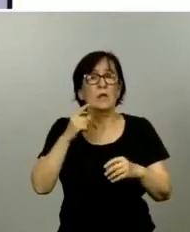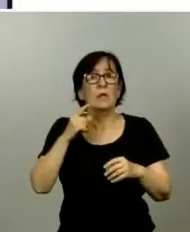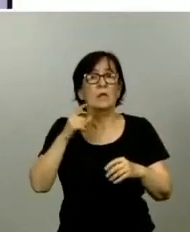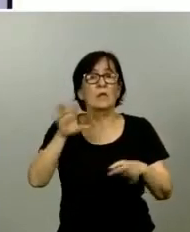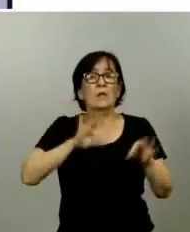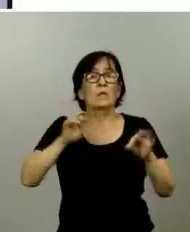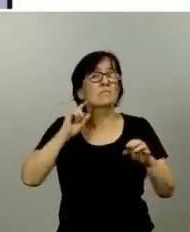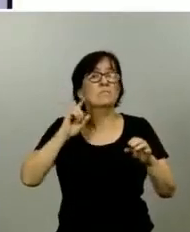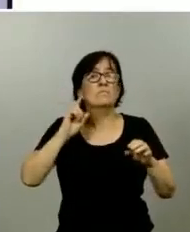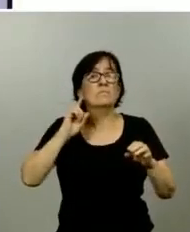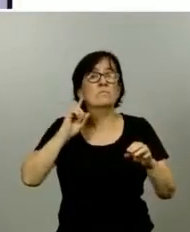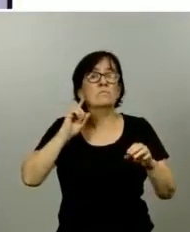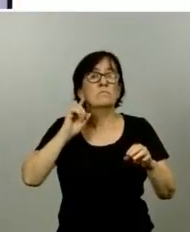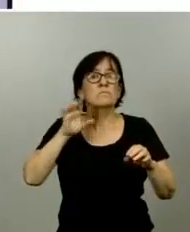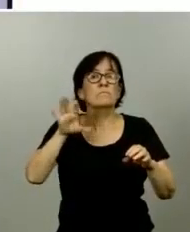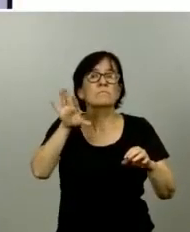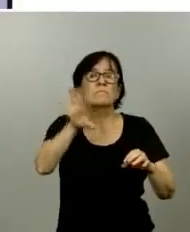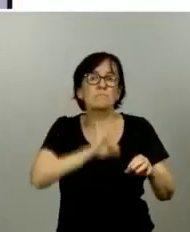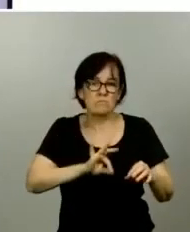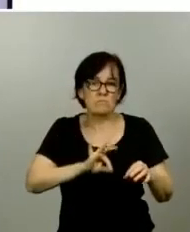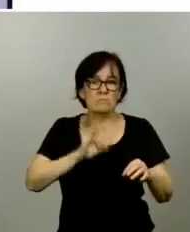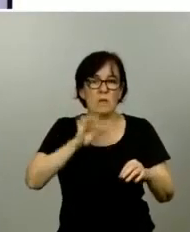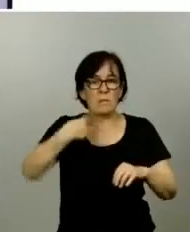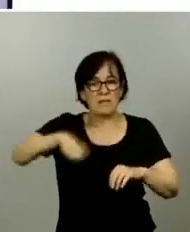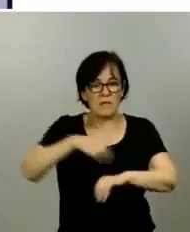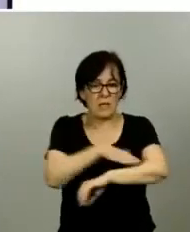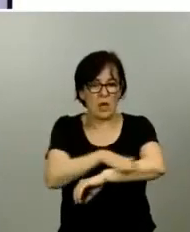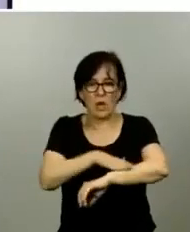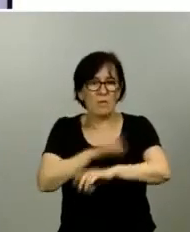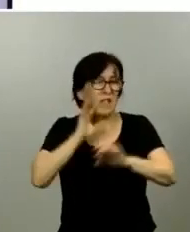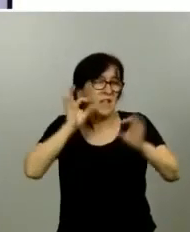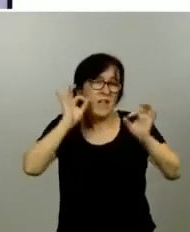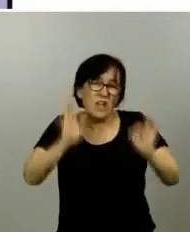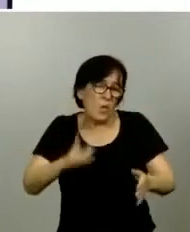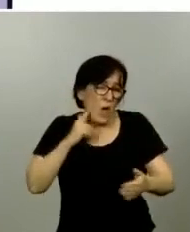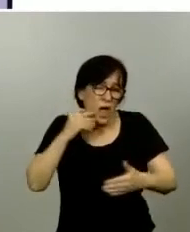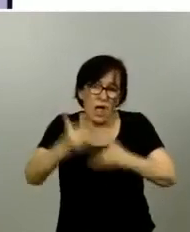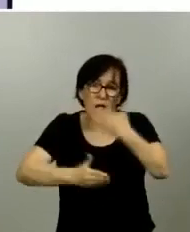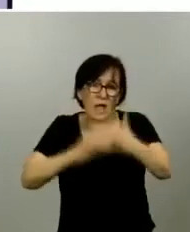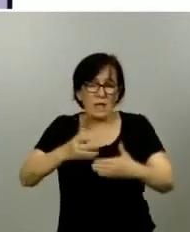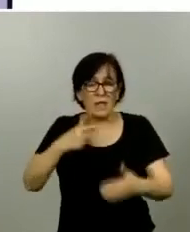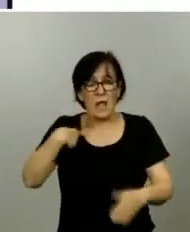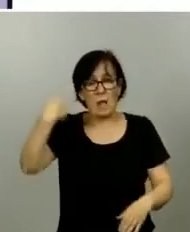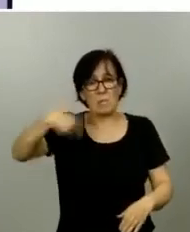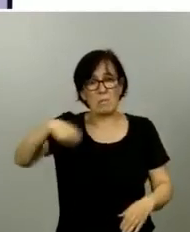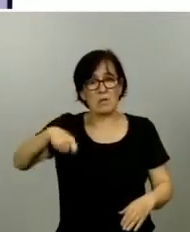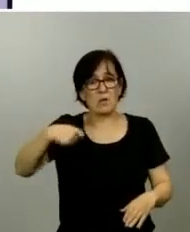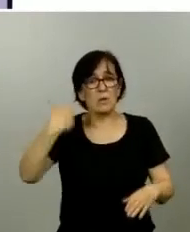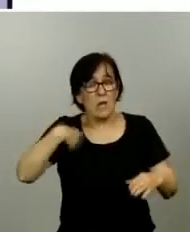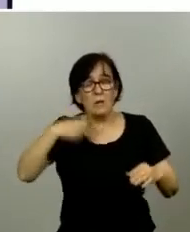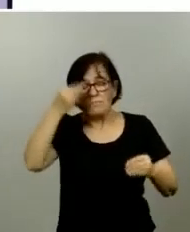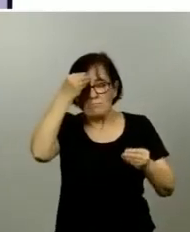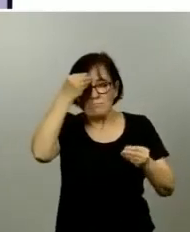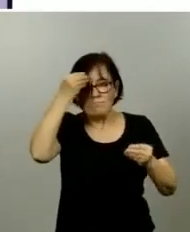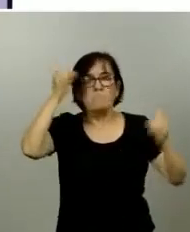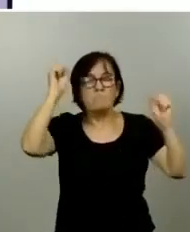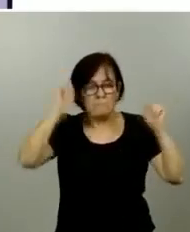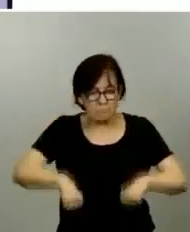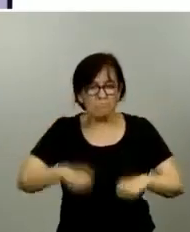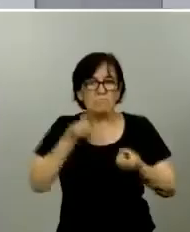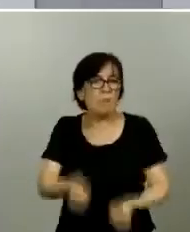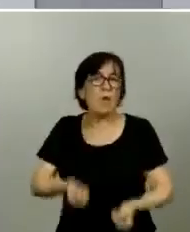presidente del gobierno y el procedimiento va a ser el mismo que en otras ocasiones cuando el presidente haya tomado esta decisión la comunicará